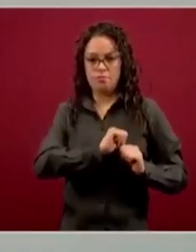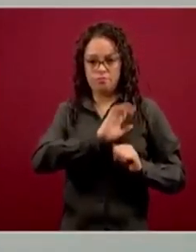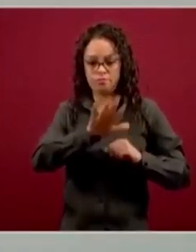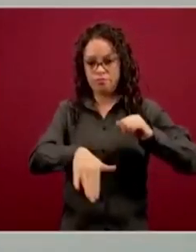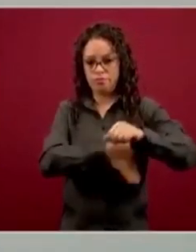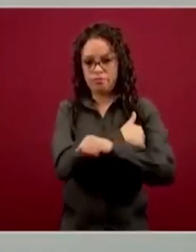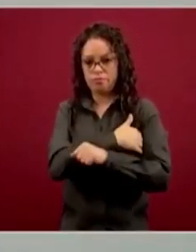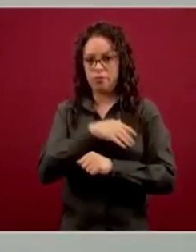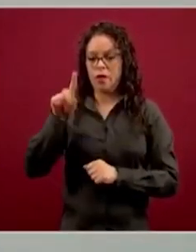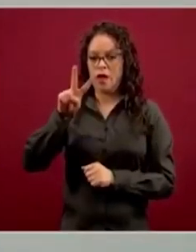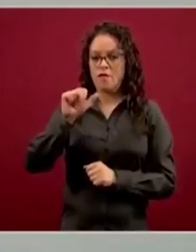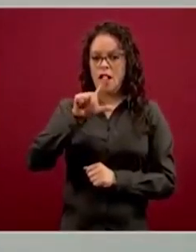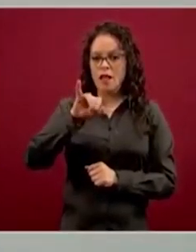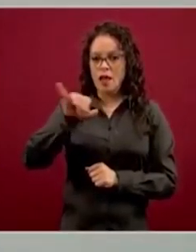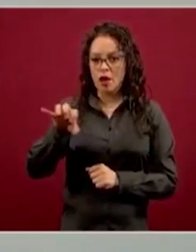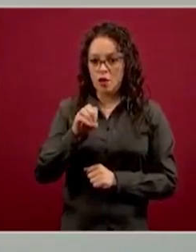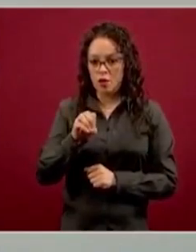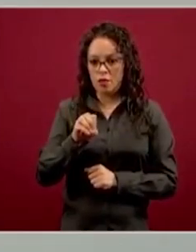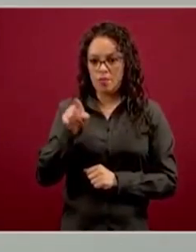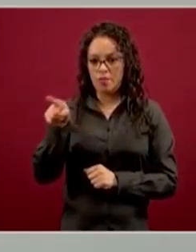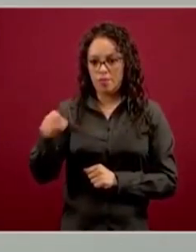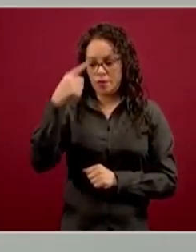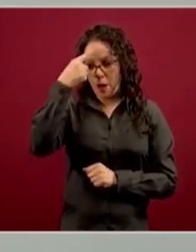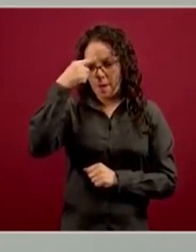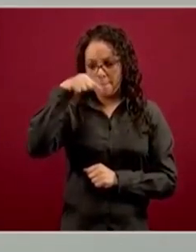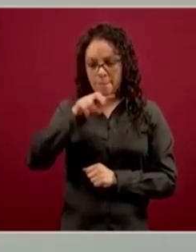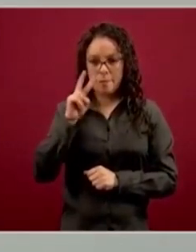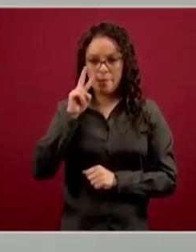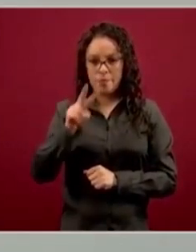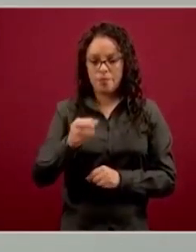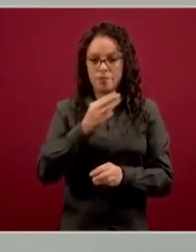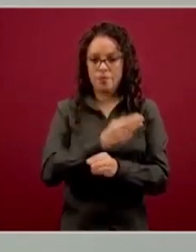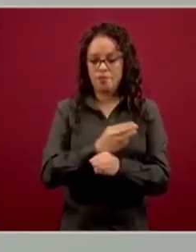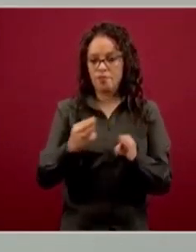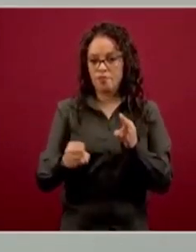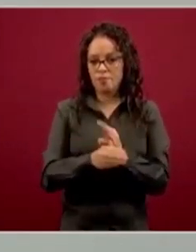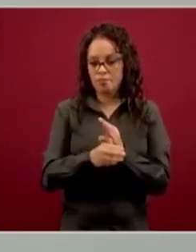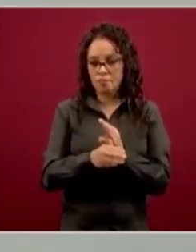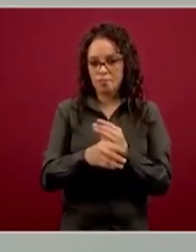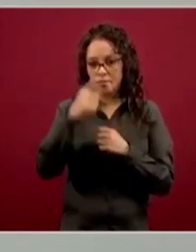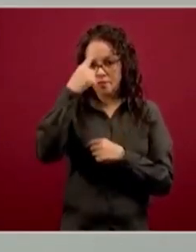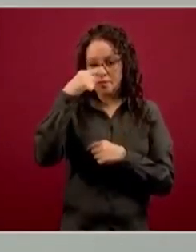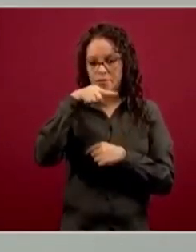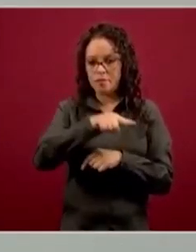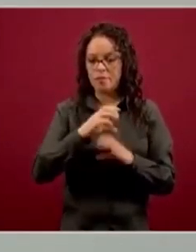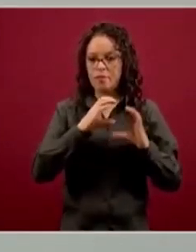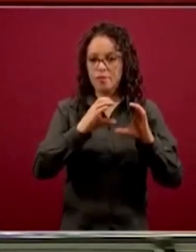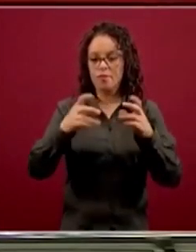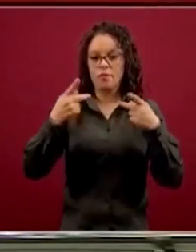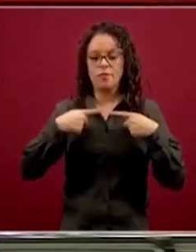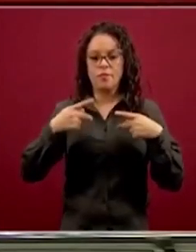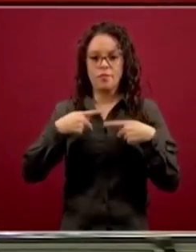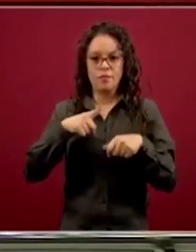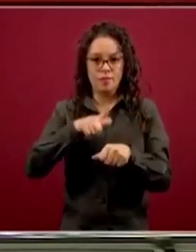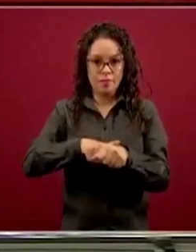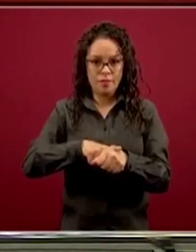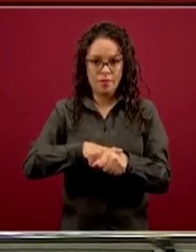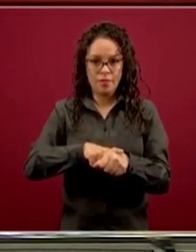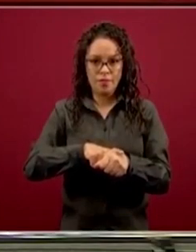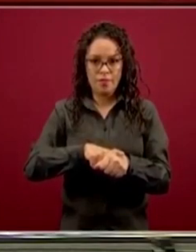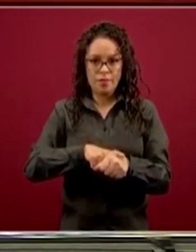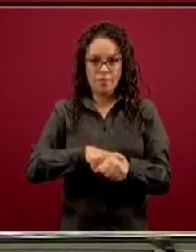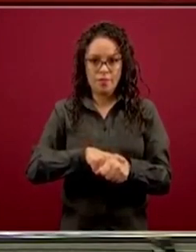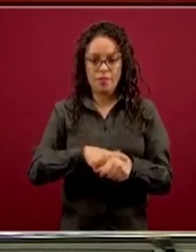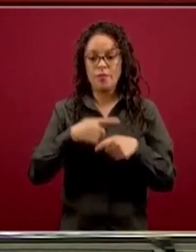un operativo de abastecimiento y distribución de equipo de protección personal que fue enviado a todas las